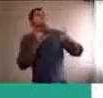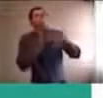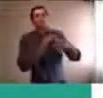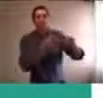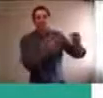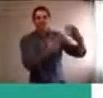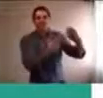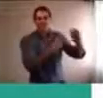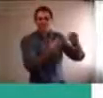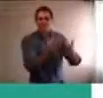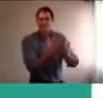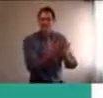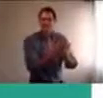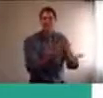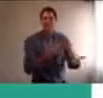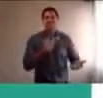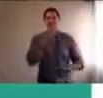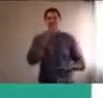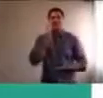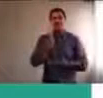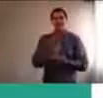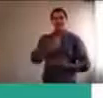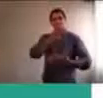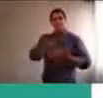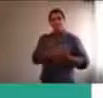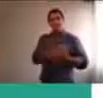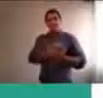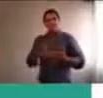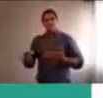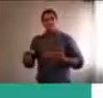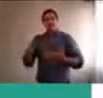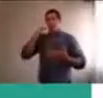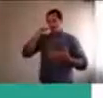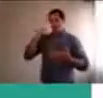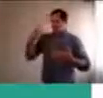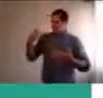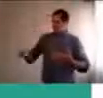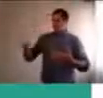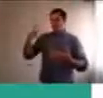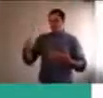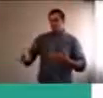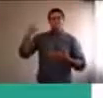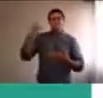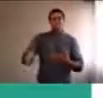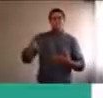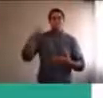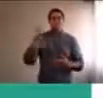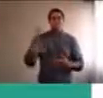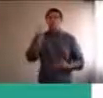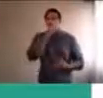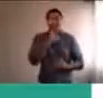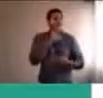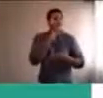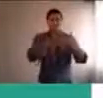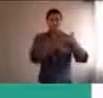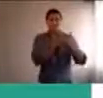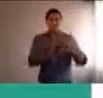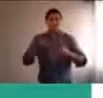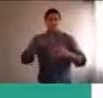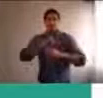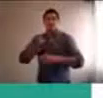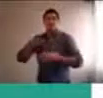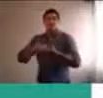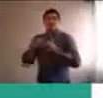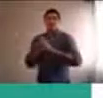día, era una batalla campal, para esa familia, ¿sí? Por otro lado, también, lo que fue pasando, es